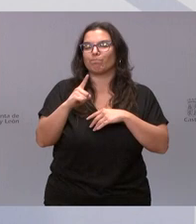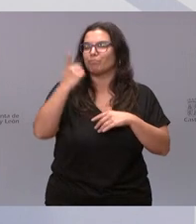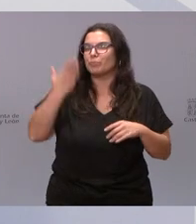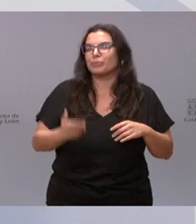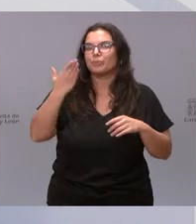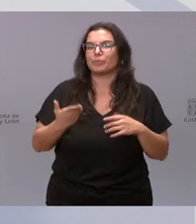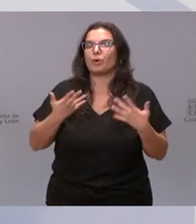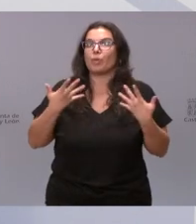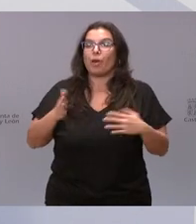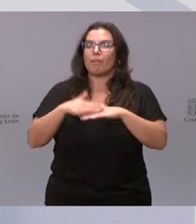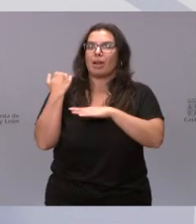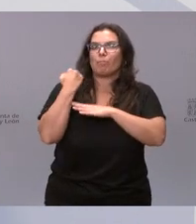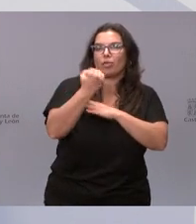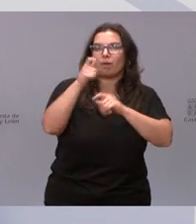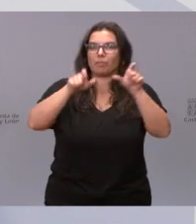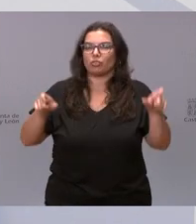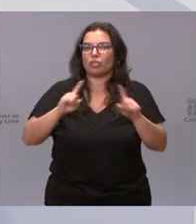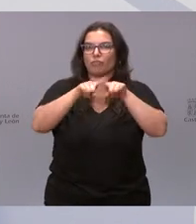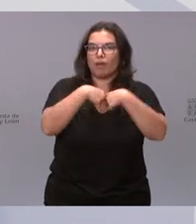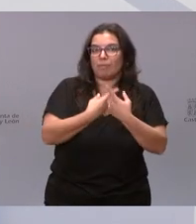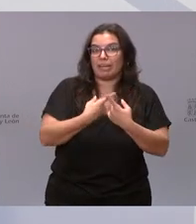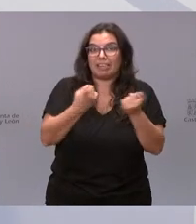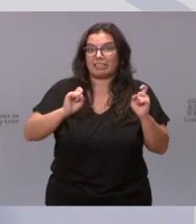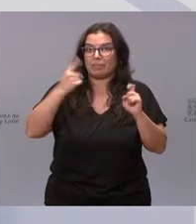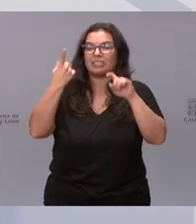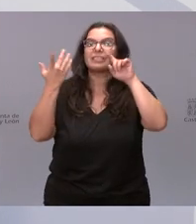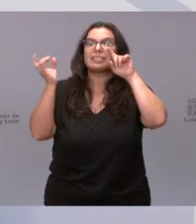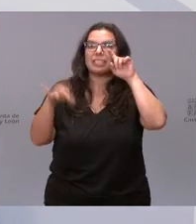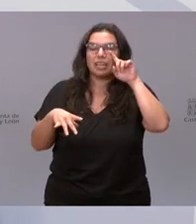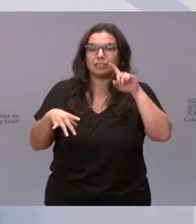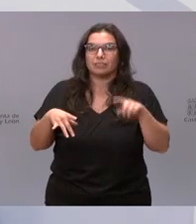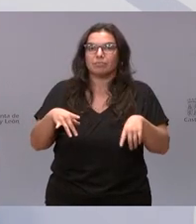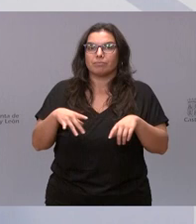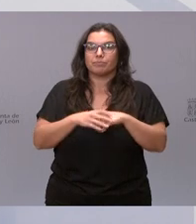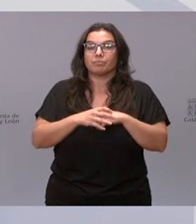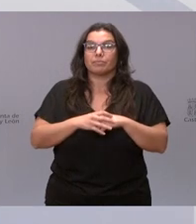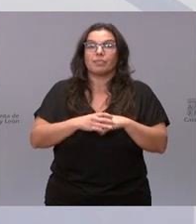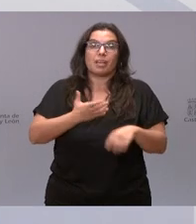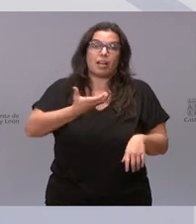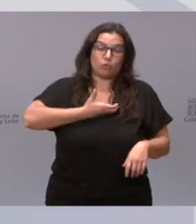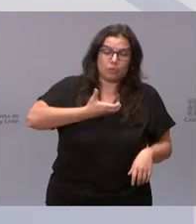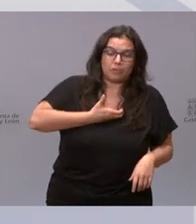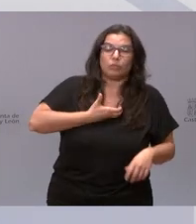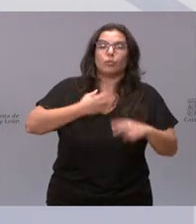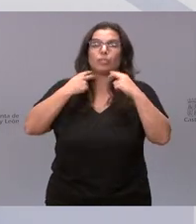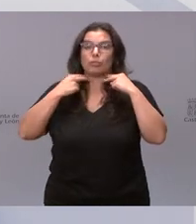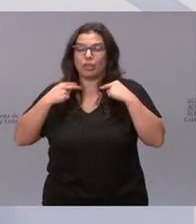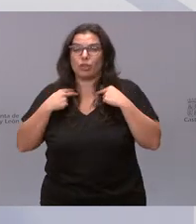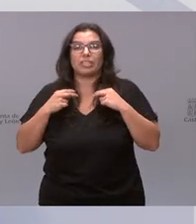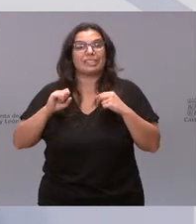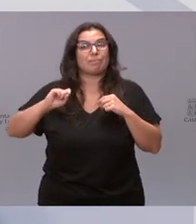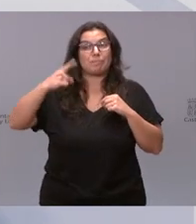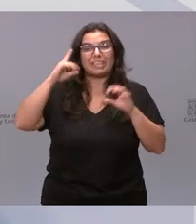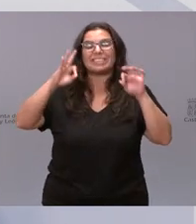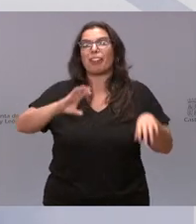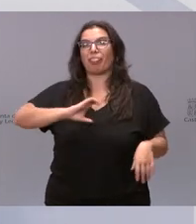en apoyo a las personas y a las familias que más lo necesitan, que son las entidades locales y, muy específicamente, a través de